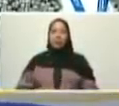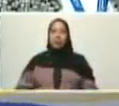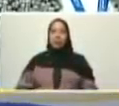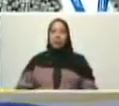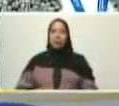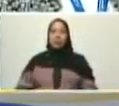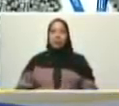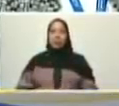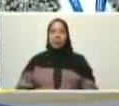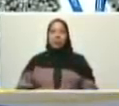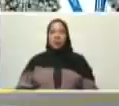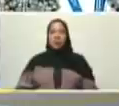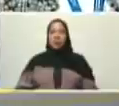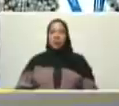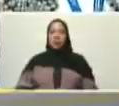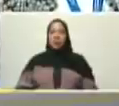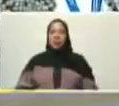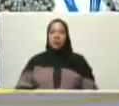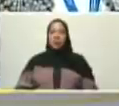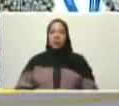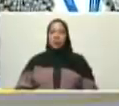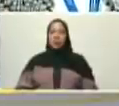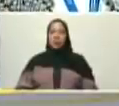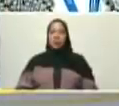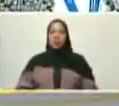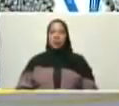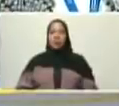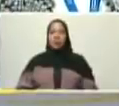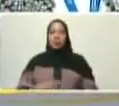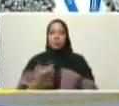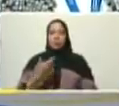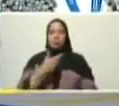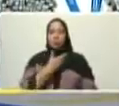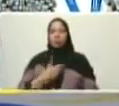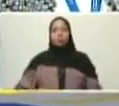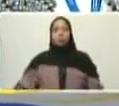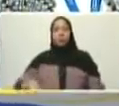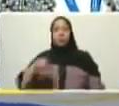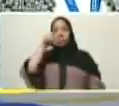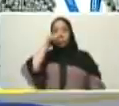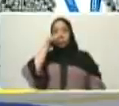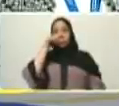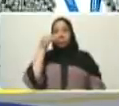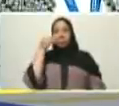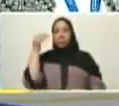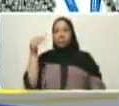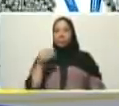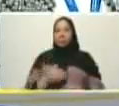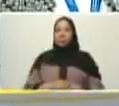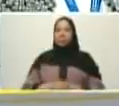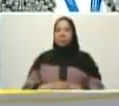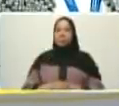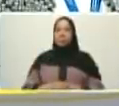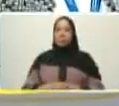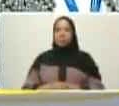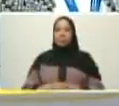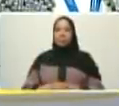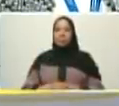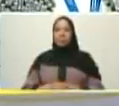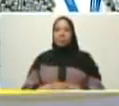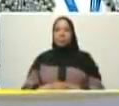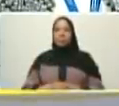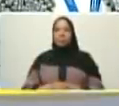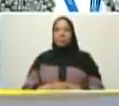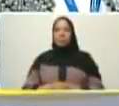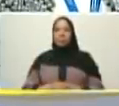Urdaneta nos la pasábamos Pedro Infante papá que tiene mi edad no Pedro Infante hijo